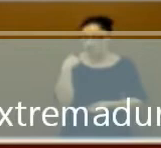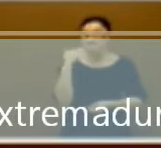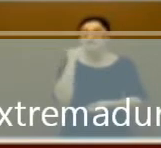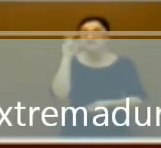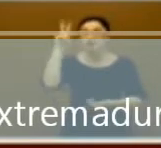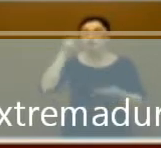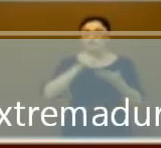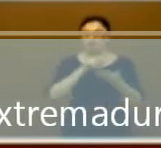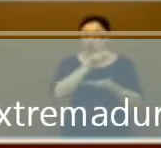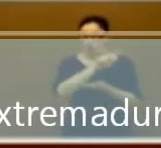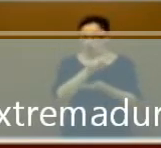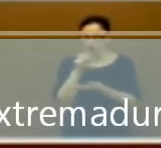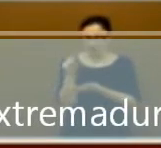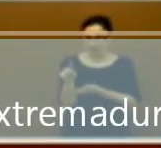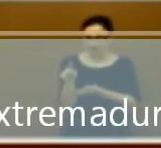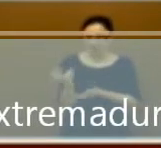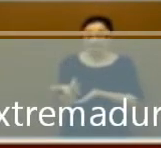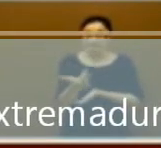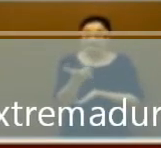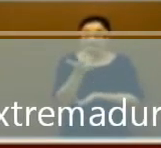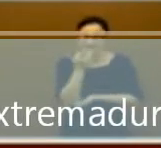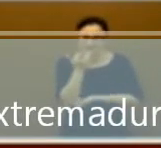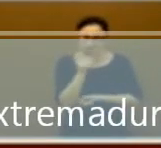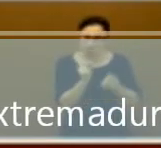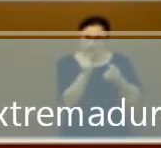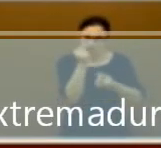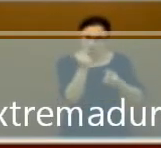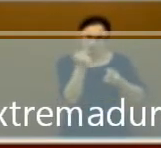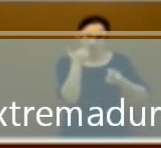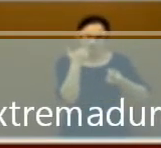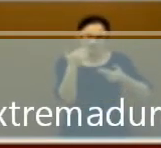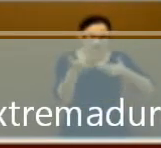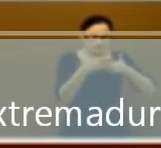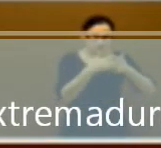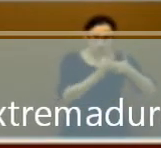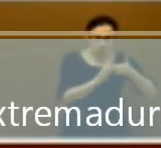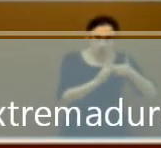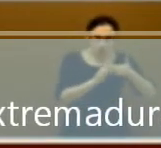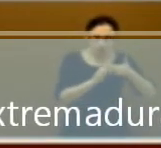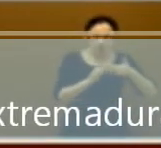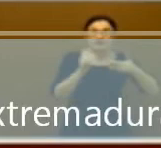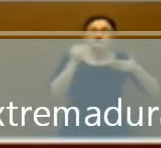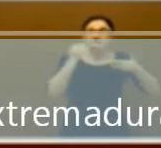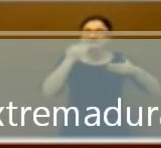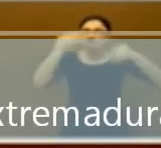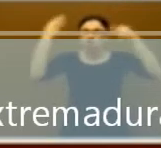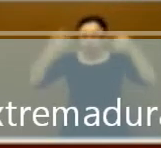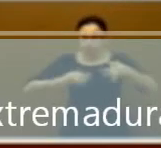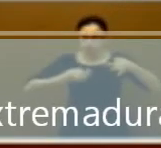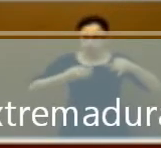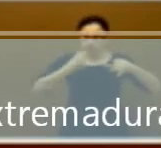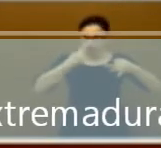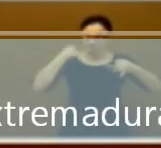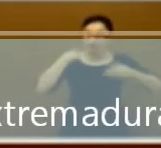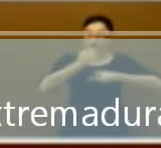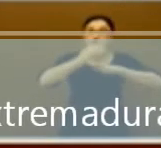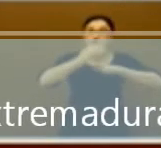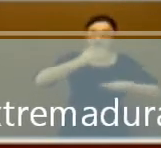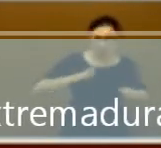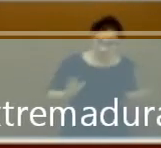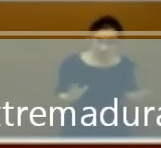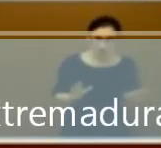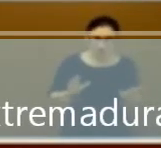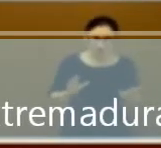si en vez de cerrar el ejercicio cuando lo cerraron, lo hubieran cerrado cuando lo van a cerrar este año? O dicho de otra manera,